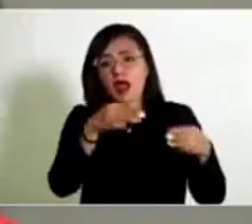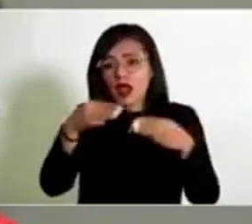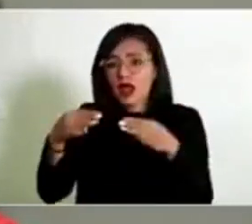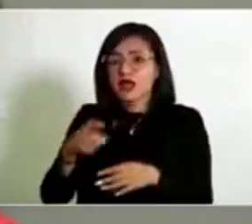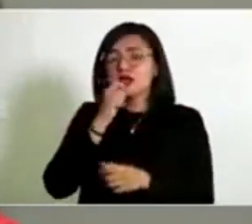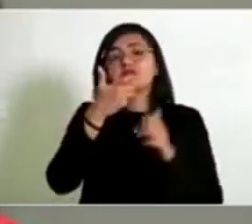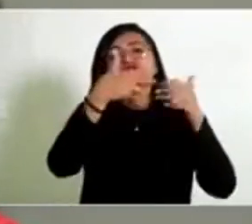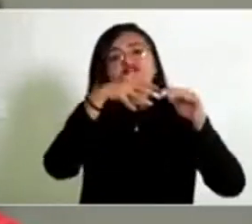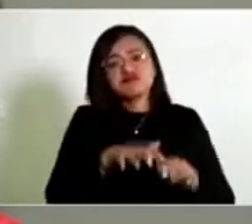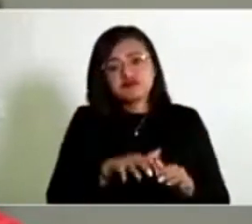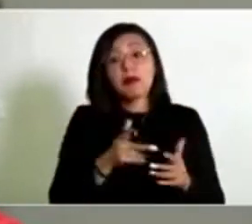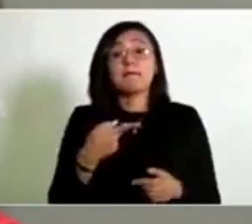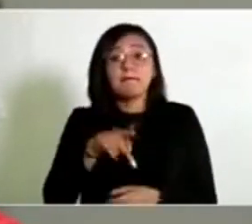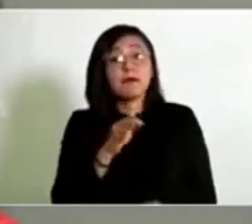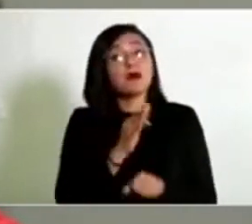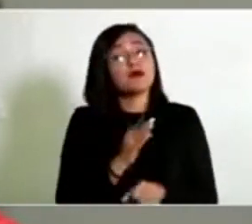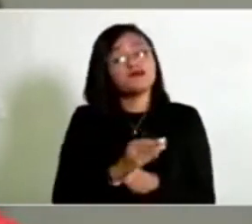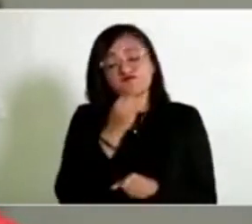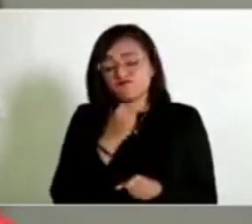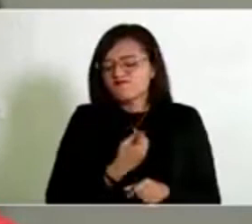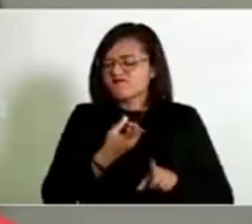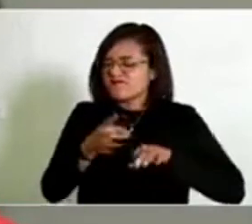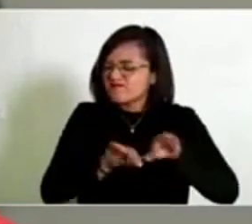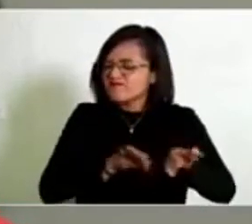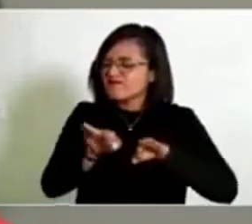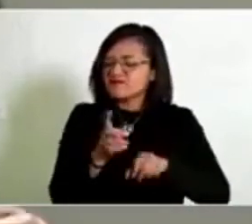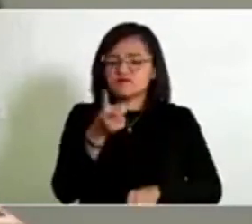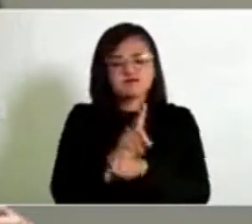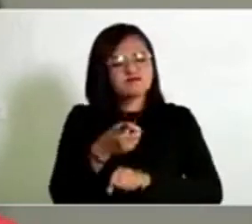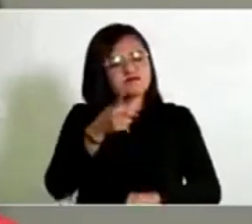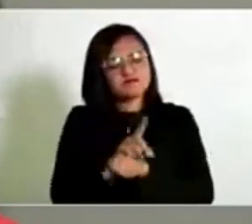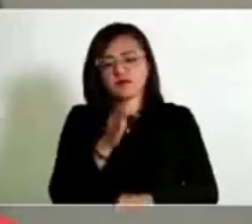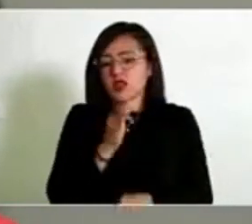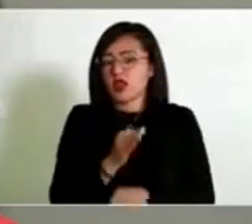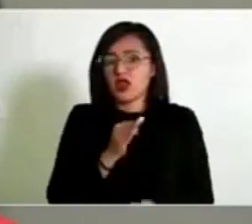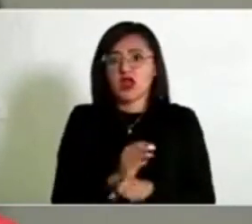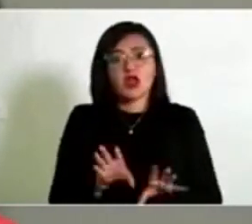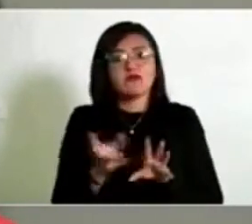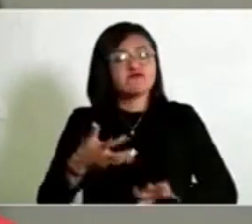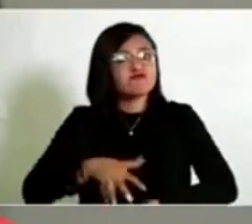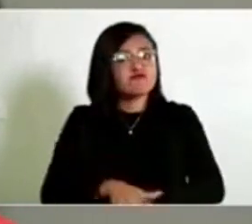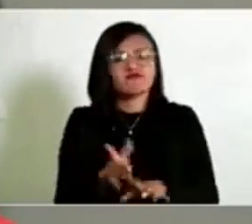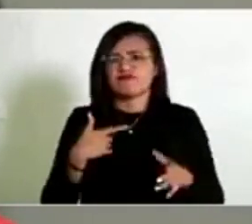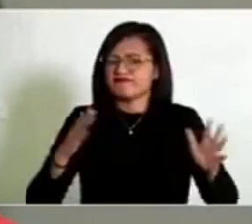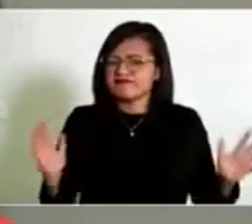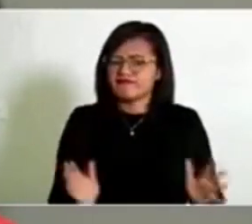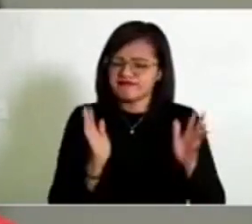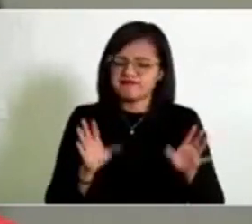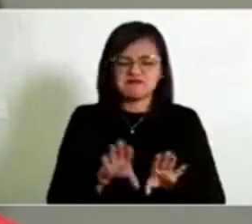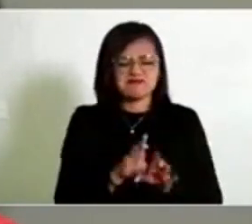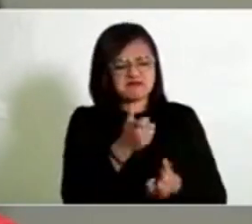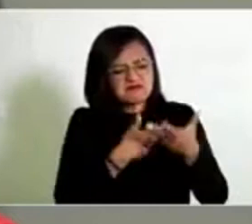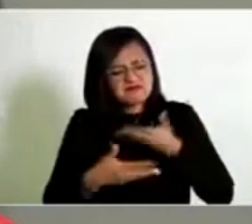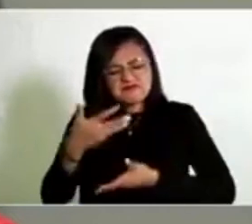en los recursos. Sin embargo, el esfuerzo que se ha hecho día a día en esta estrategia integral de optimización de los recursos,